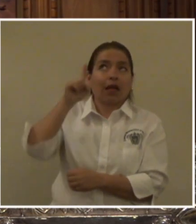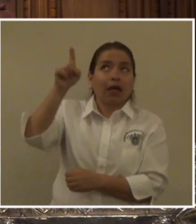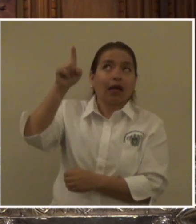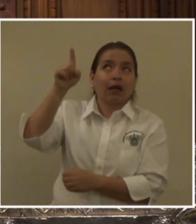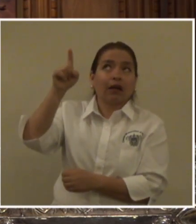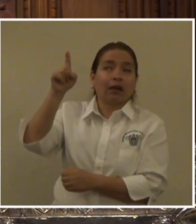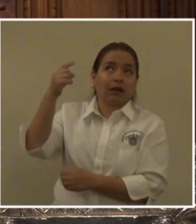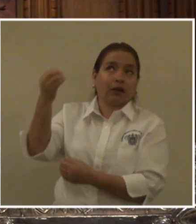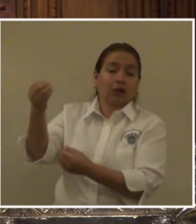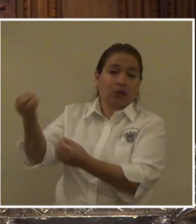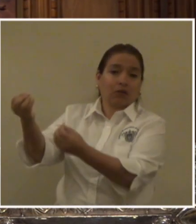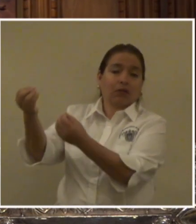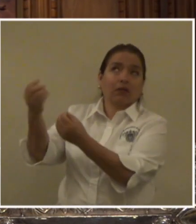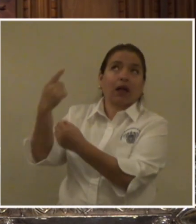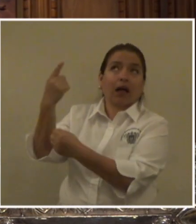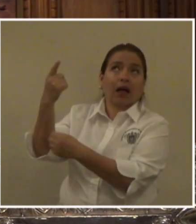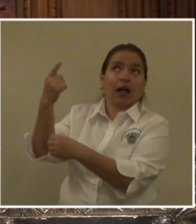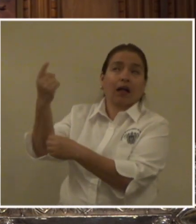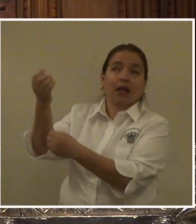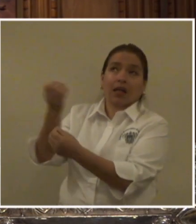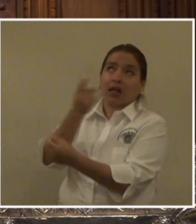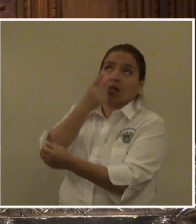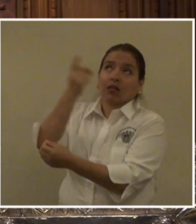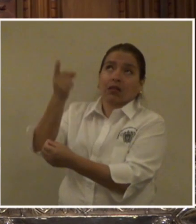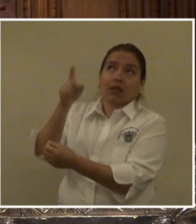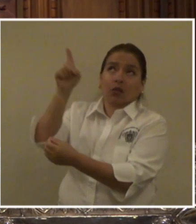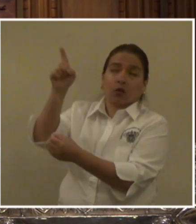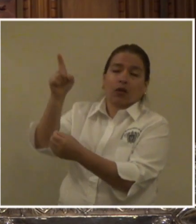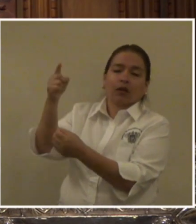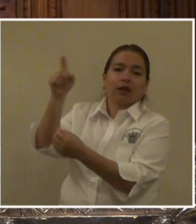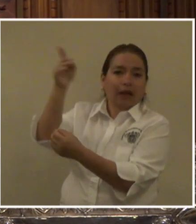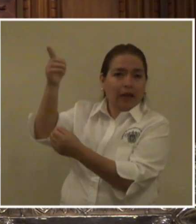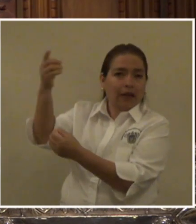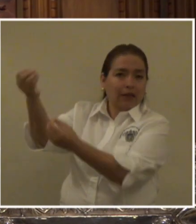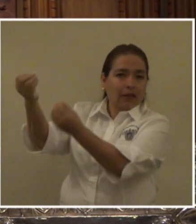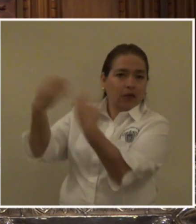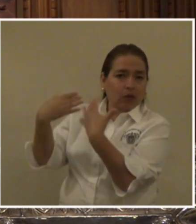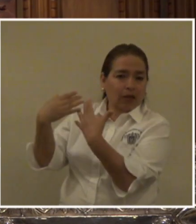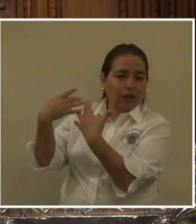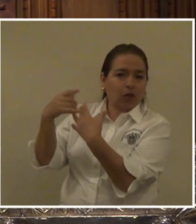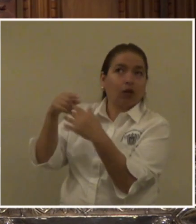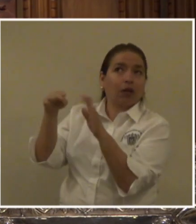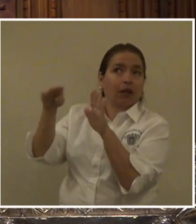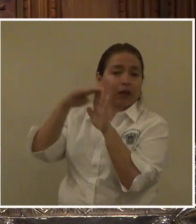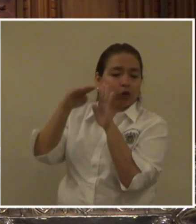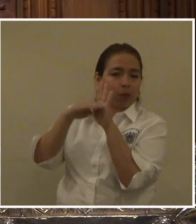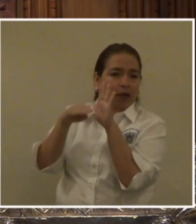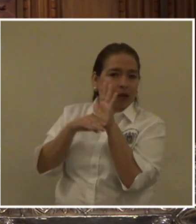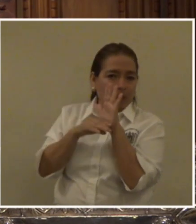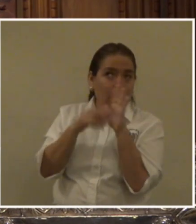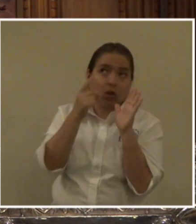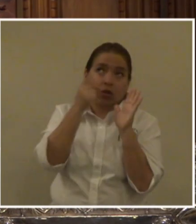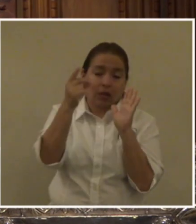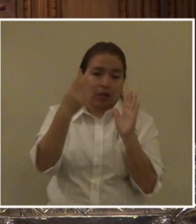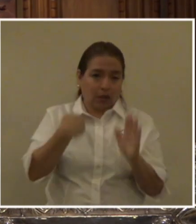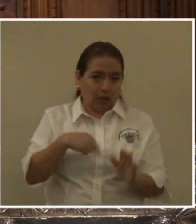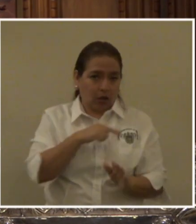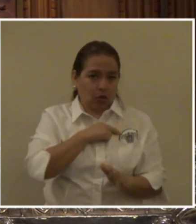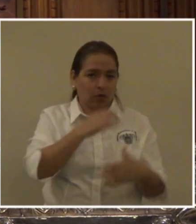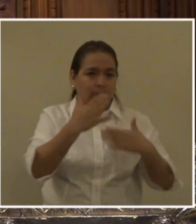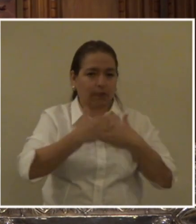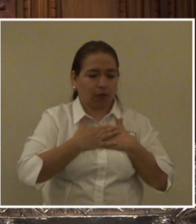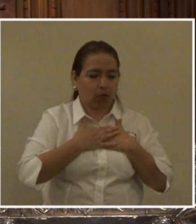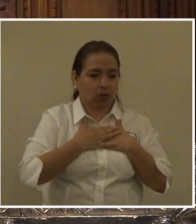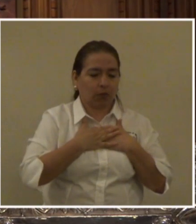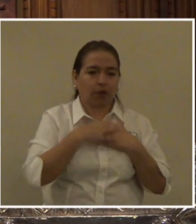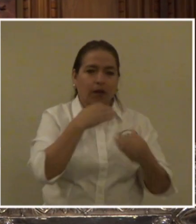aquí en la tierra es amar. Es la tarea única y la tarea